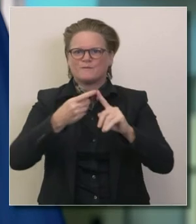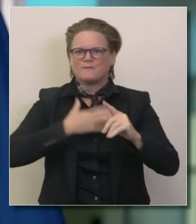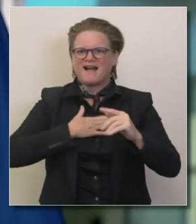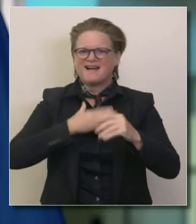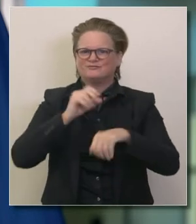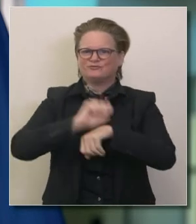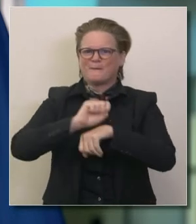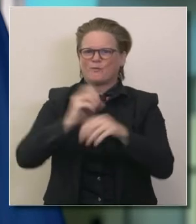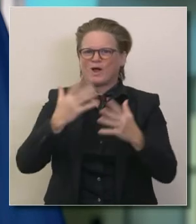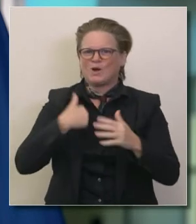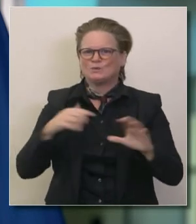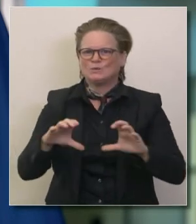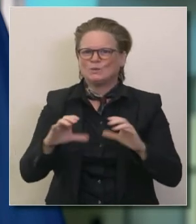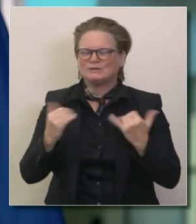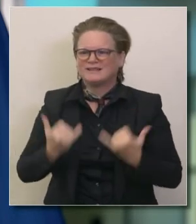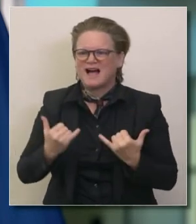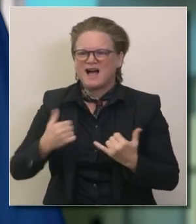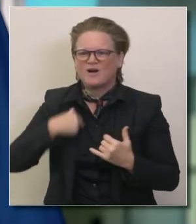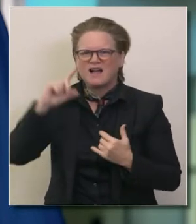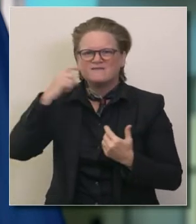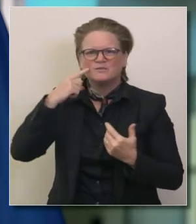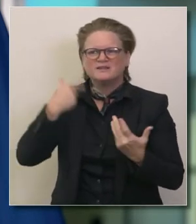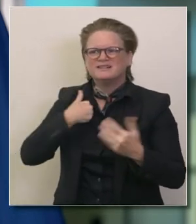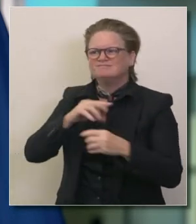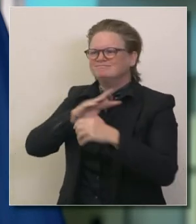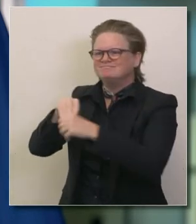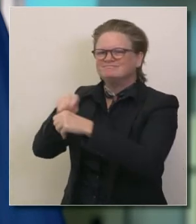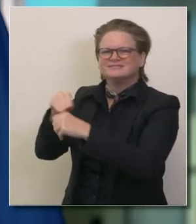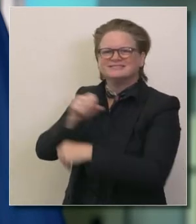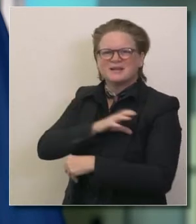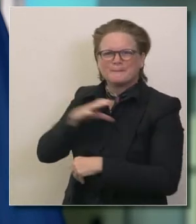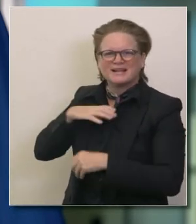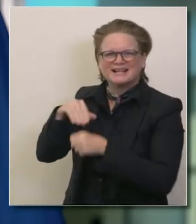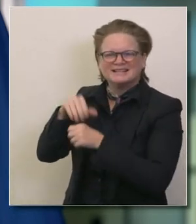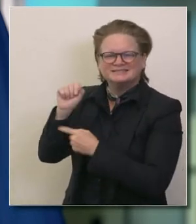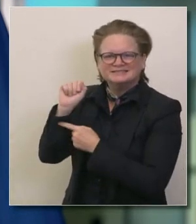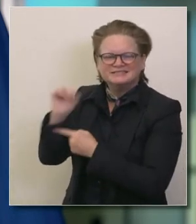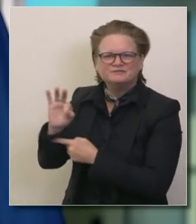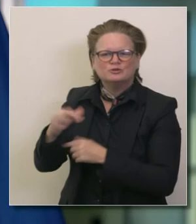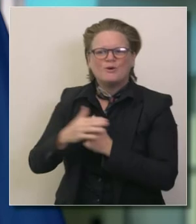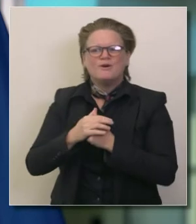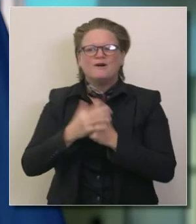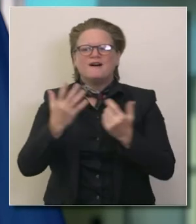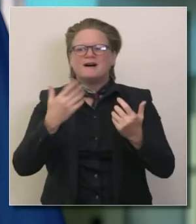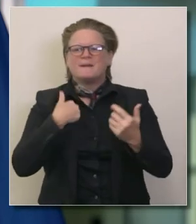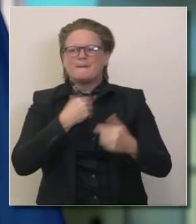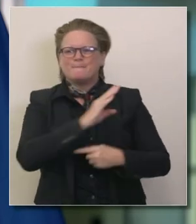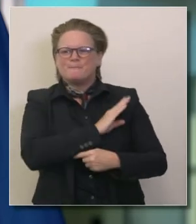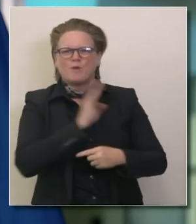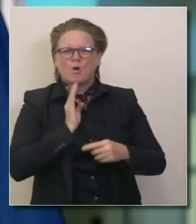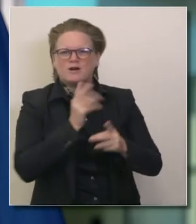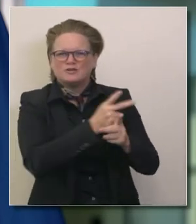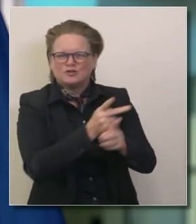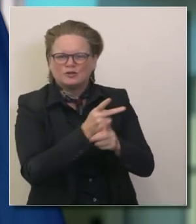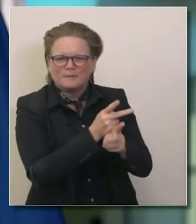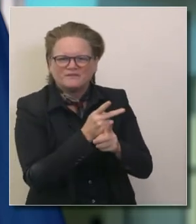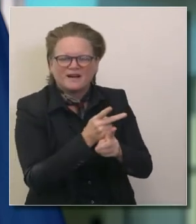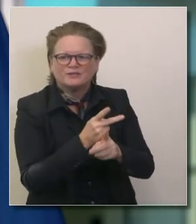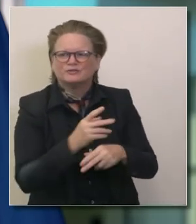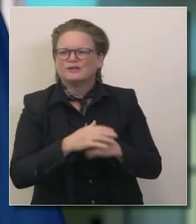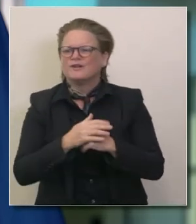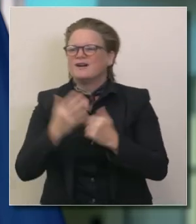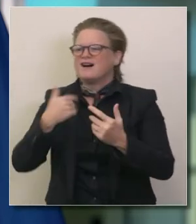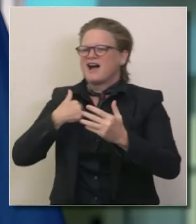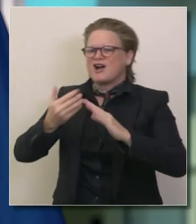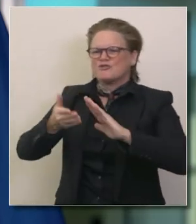por eso terminé la comisión de estacionamientos de francisco por eso me tuve el deseo de fungir en